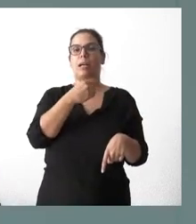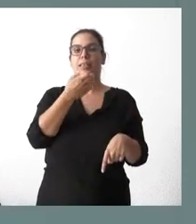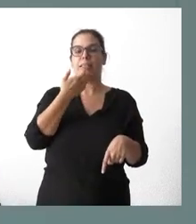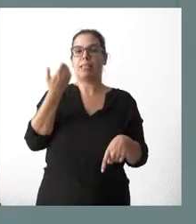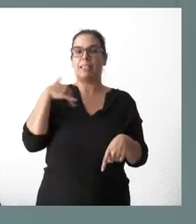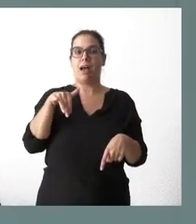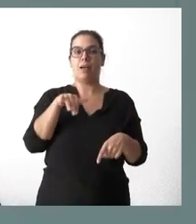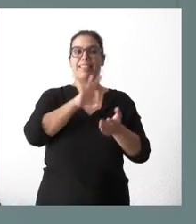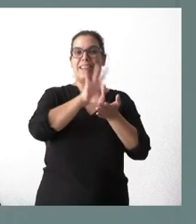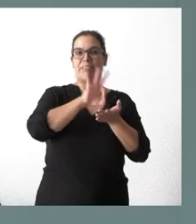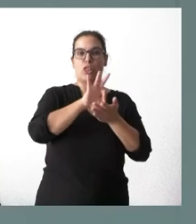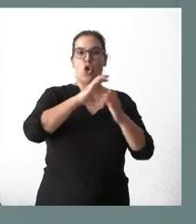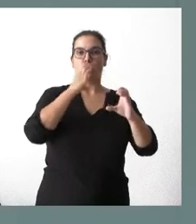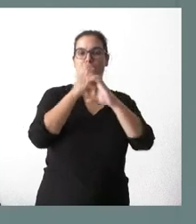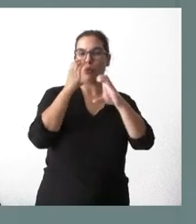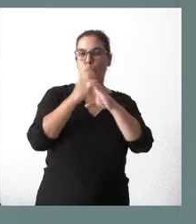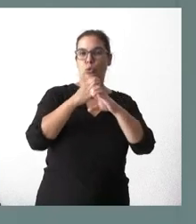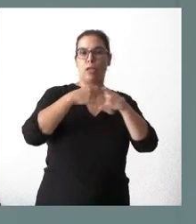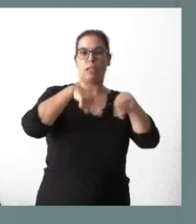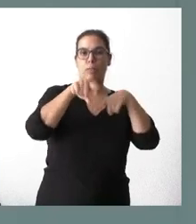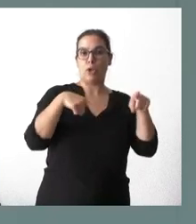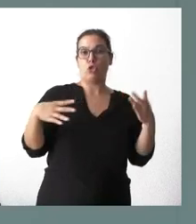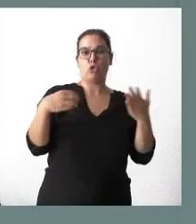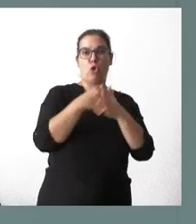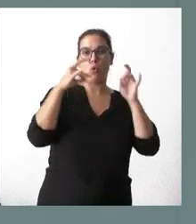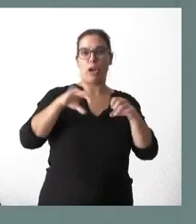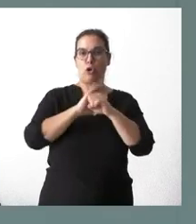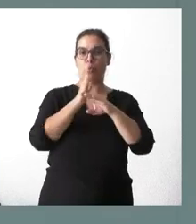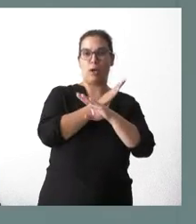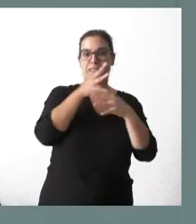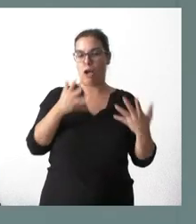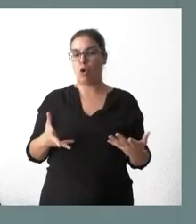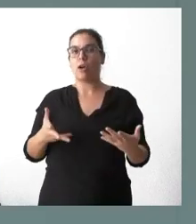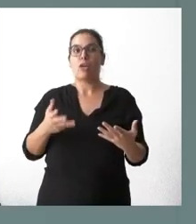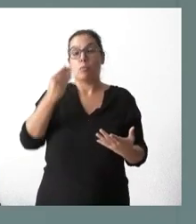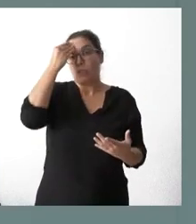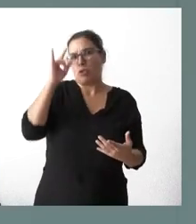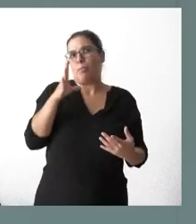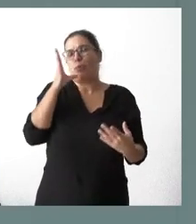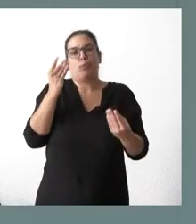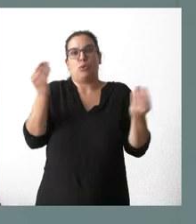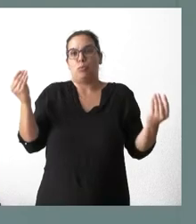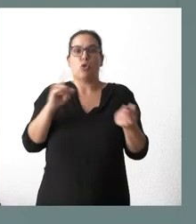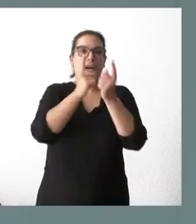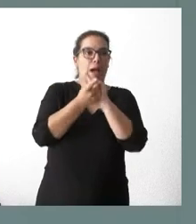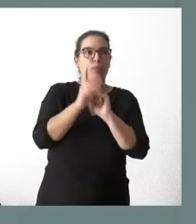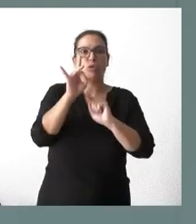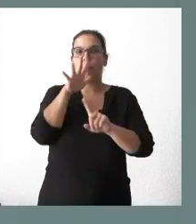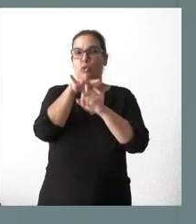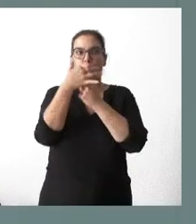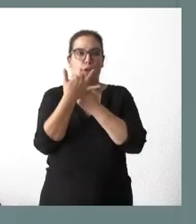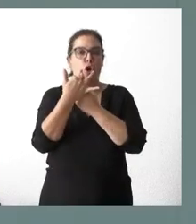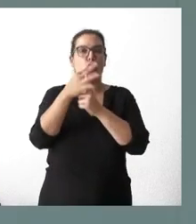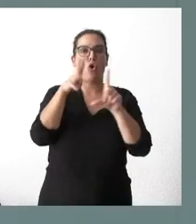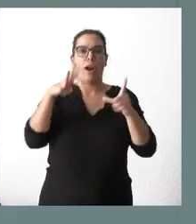a su nivel de normalidad, pues son tantas líneas que no les podría asegurar. Yo creo que sí, siempre hay algunos cambios como consecuencia de las circunstancias, las condiciones, los